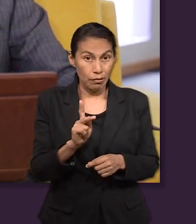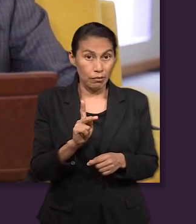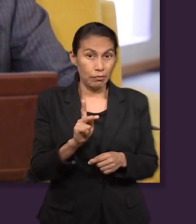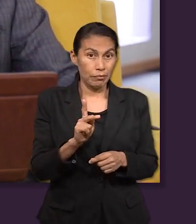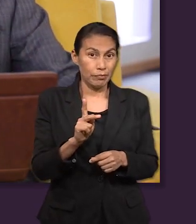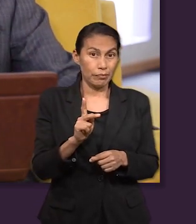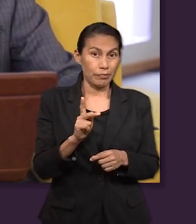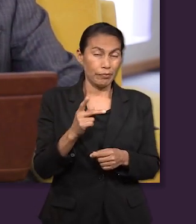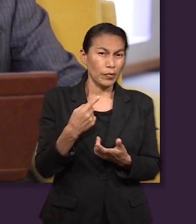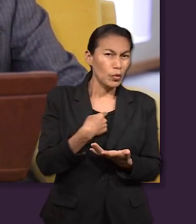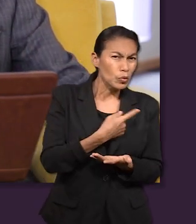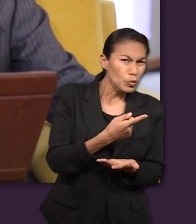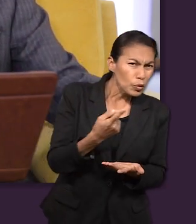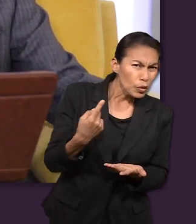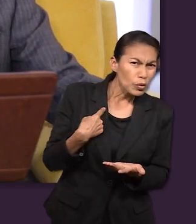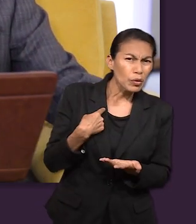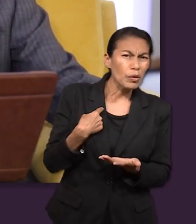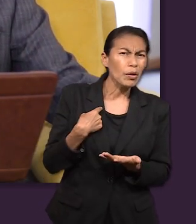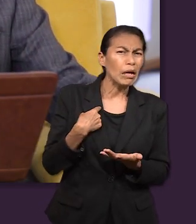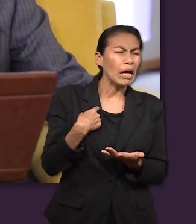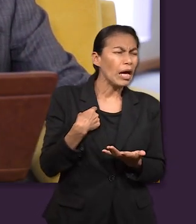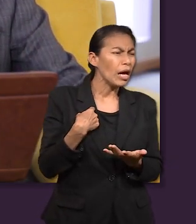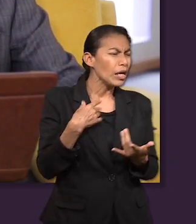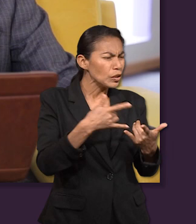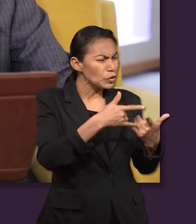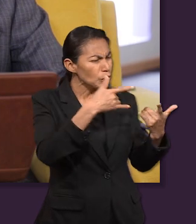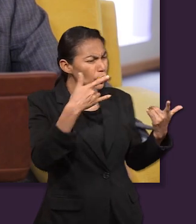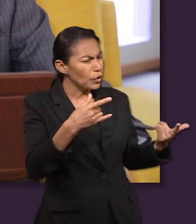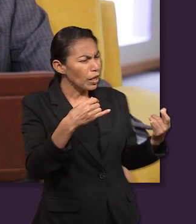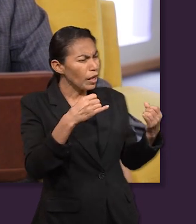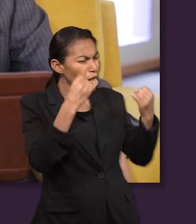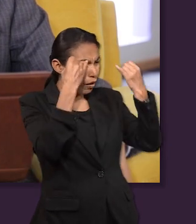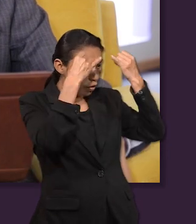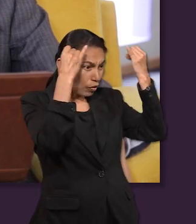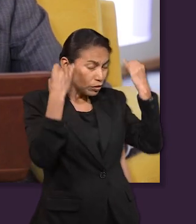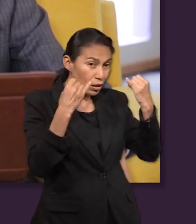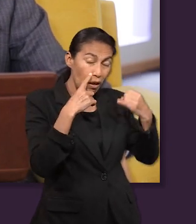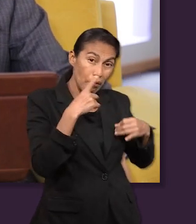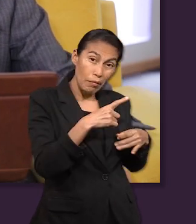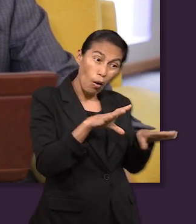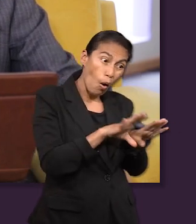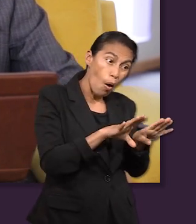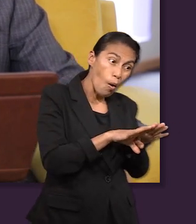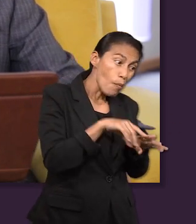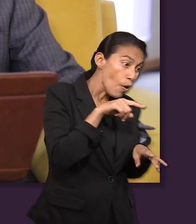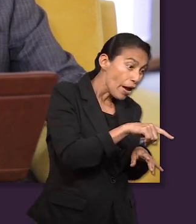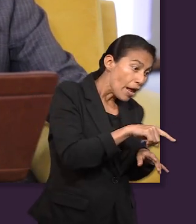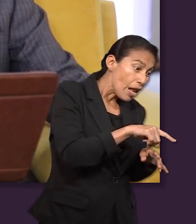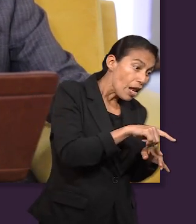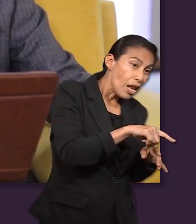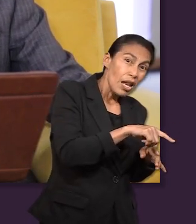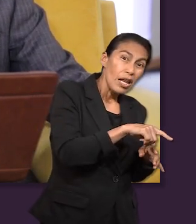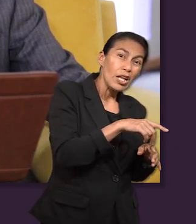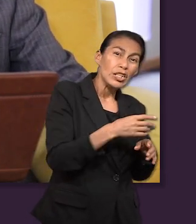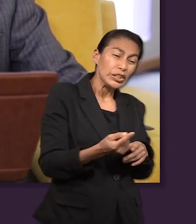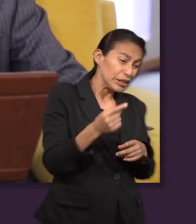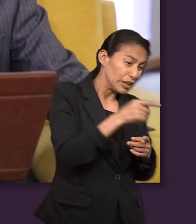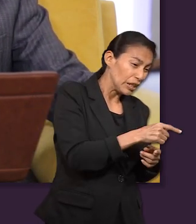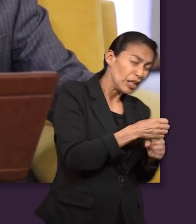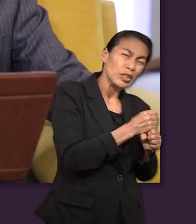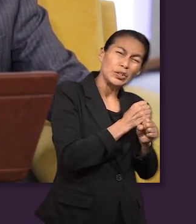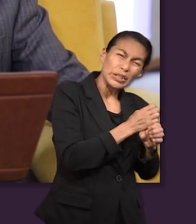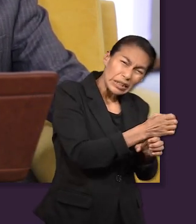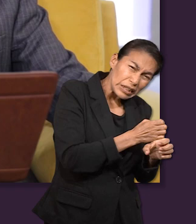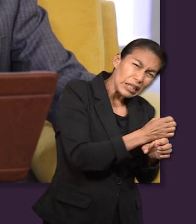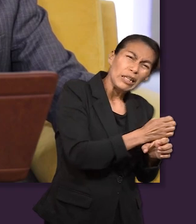Pero después, cuando nosotros vemos la historia de José, José se convierte en el salvador